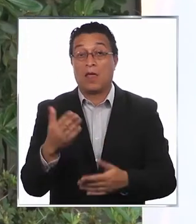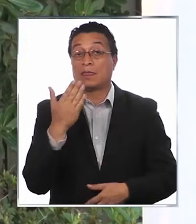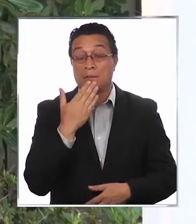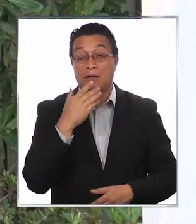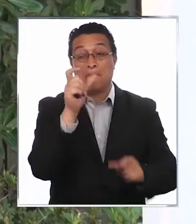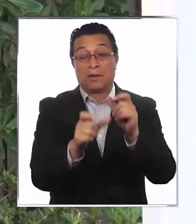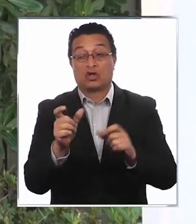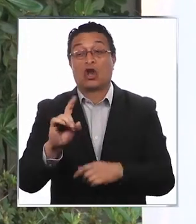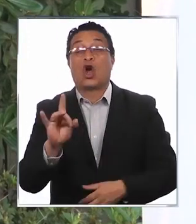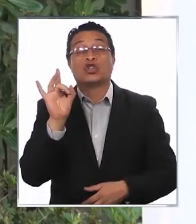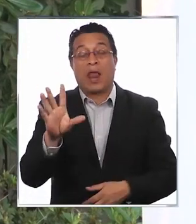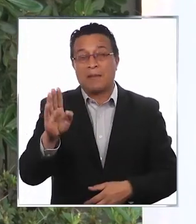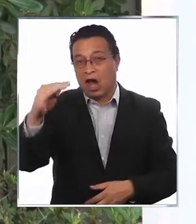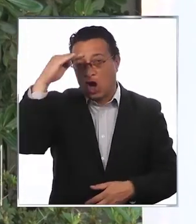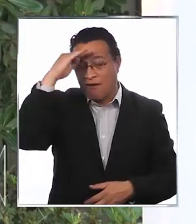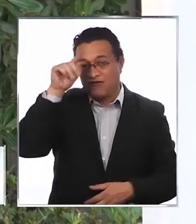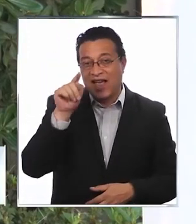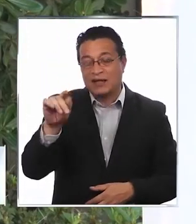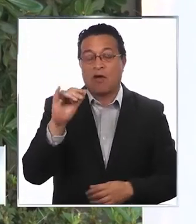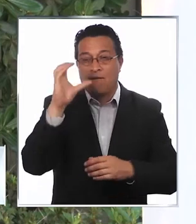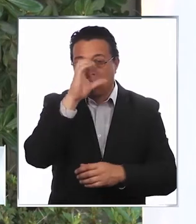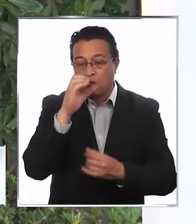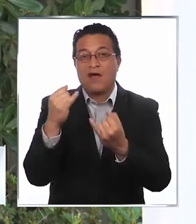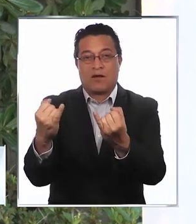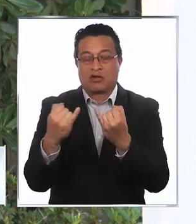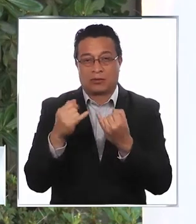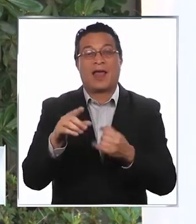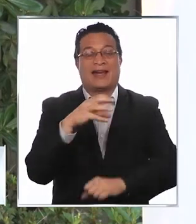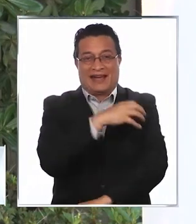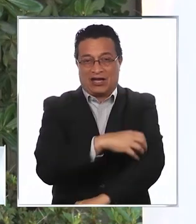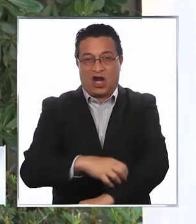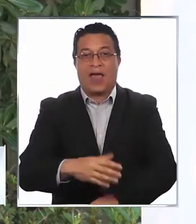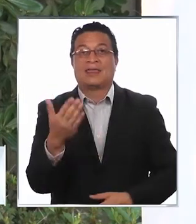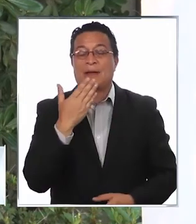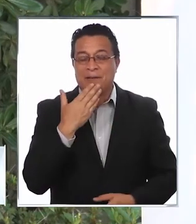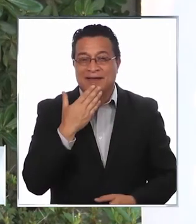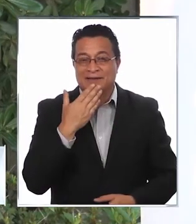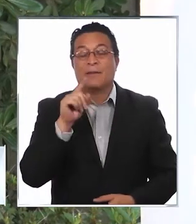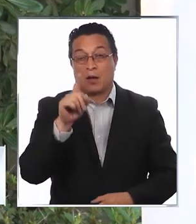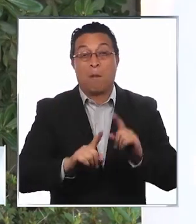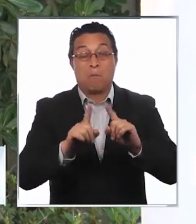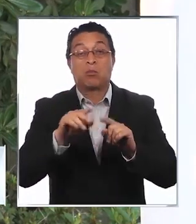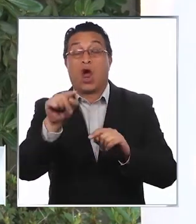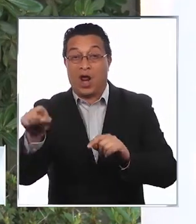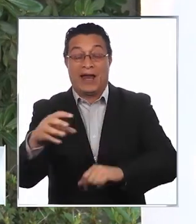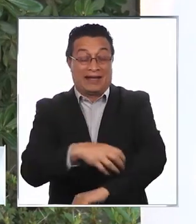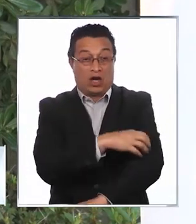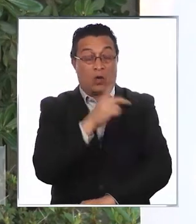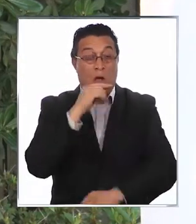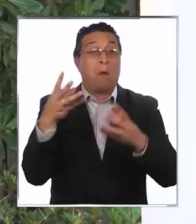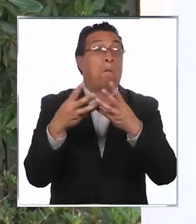personas no solamente confían, sino que también buscan información respecto a sus regiones, porque lo que podemos ver es que las regiones están bastante